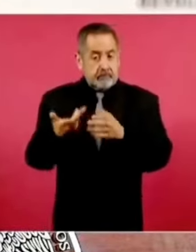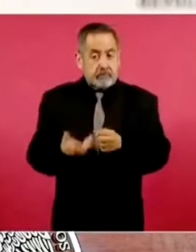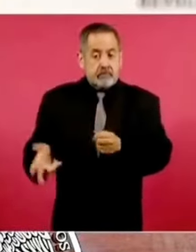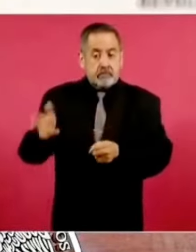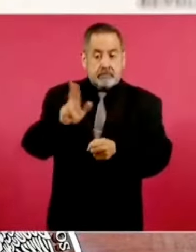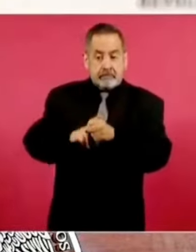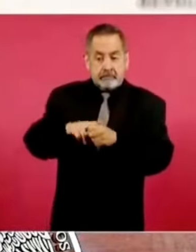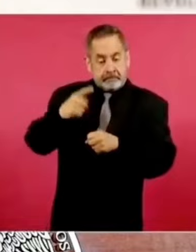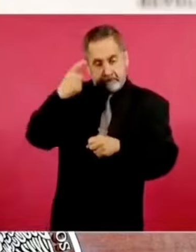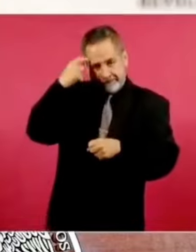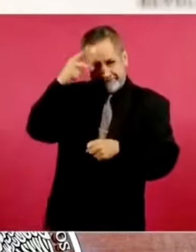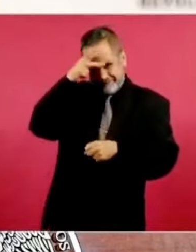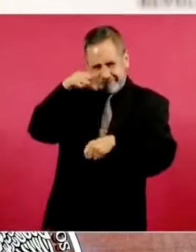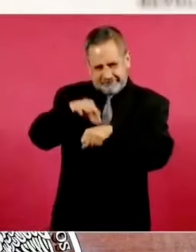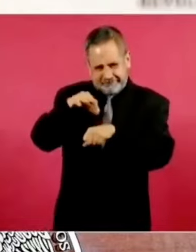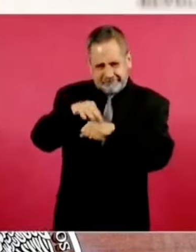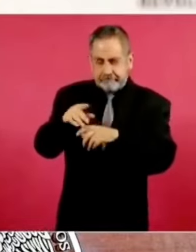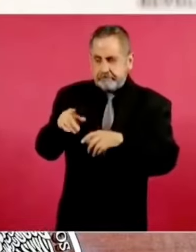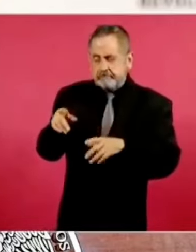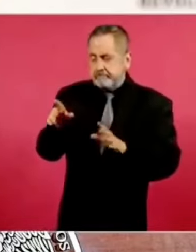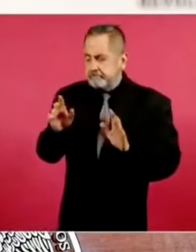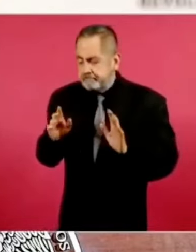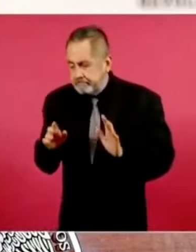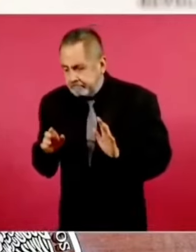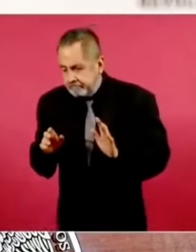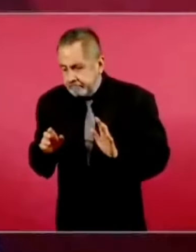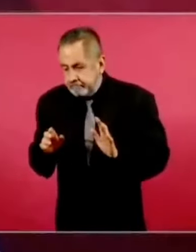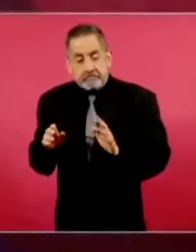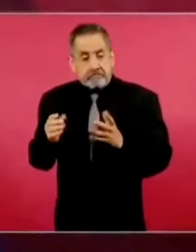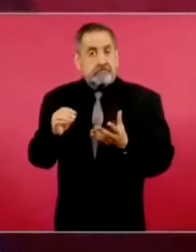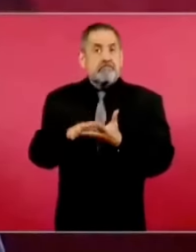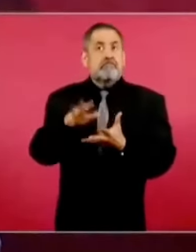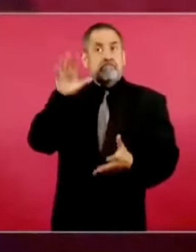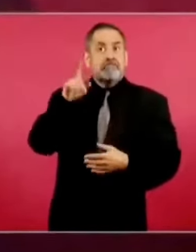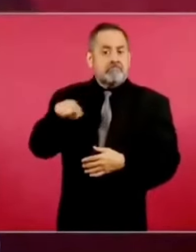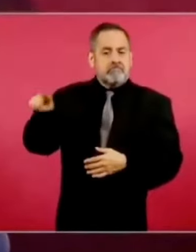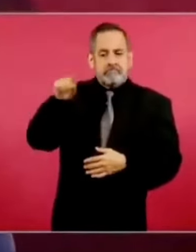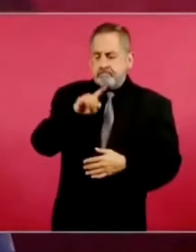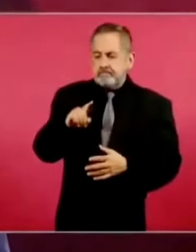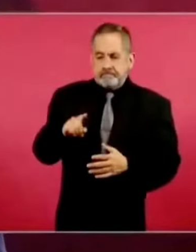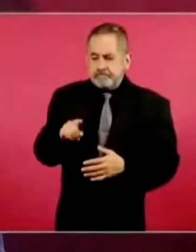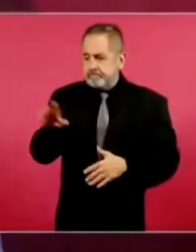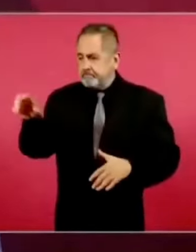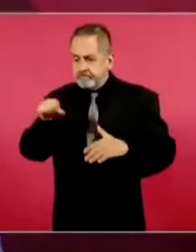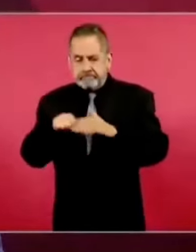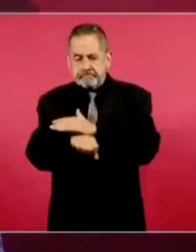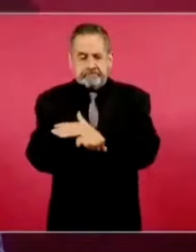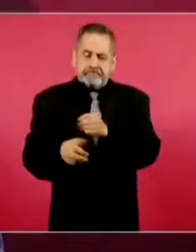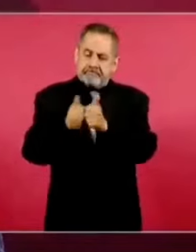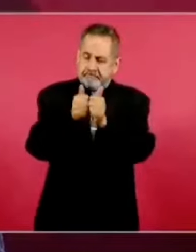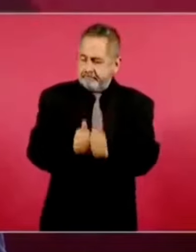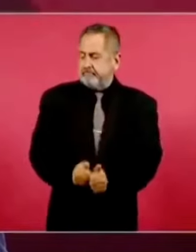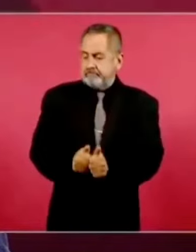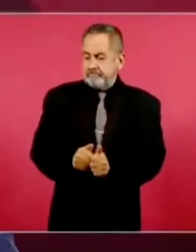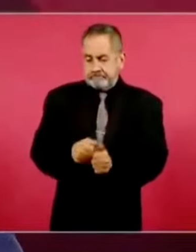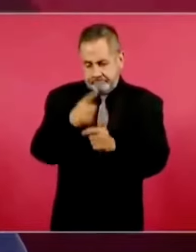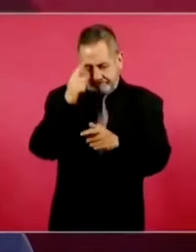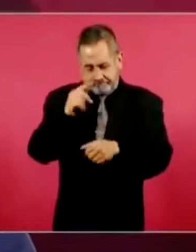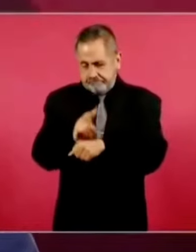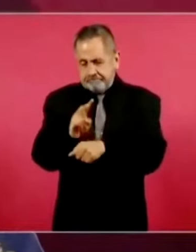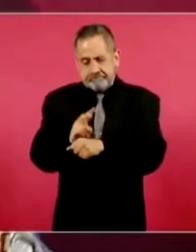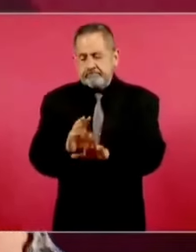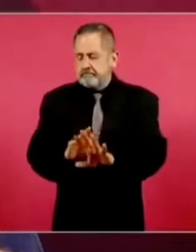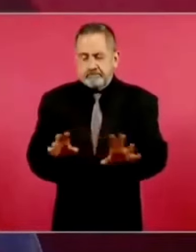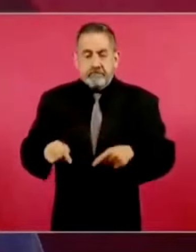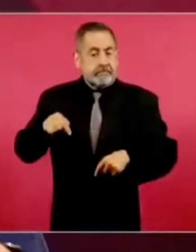mundo tienen una tendencia prácticamente en la mitad de ellos, ya no hay hospitales psiquiátricos y en nuestro